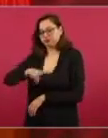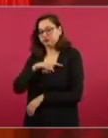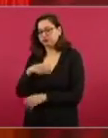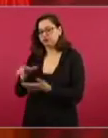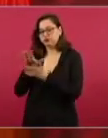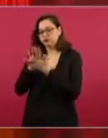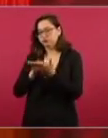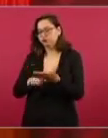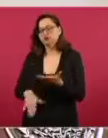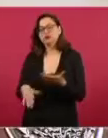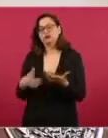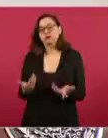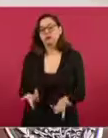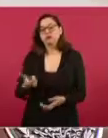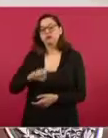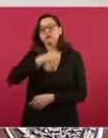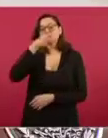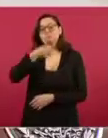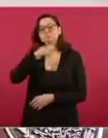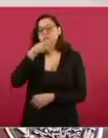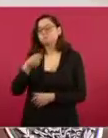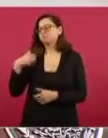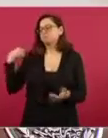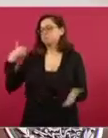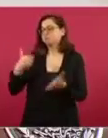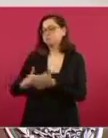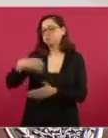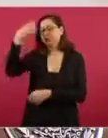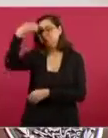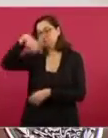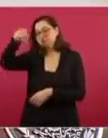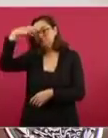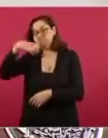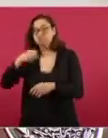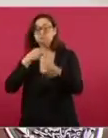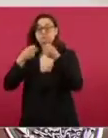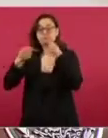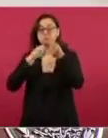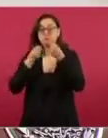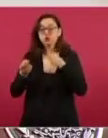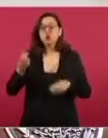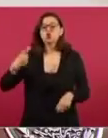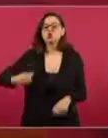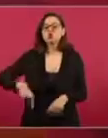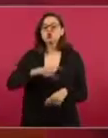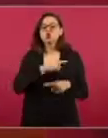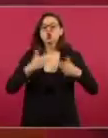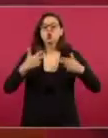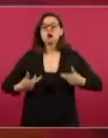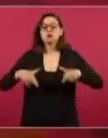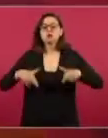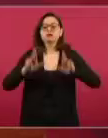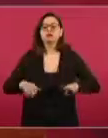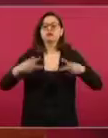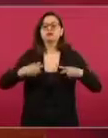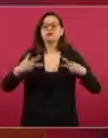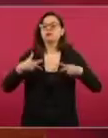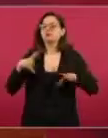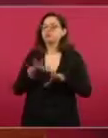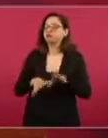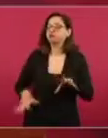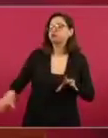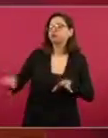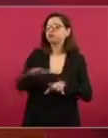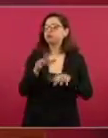decimos que somos los ojos y los oídos ciudadanos para escuchar sus demandas y eso lo seguiremos haciendo.